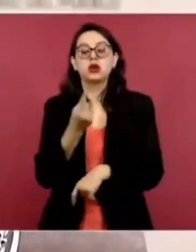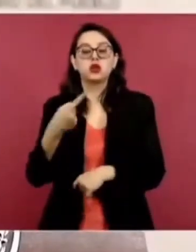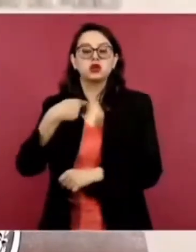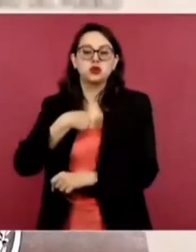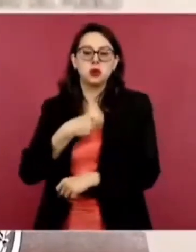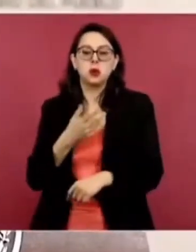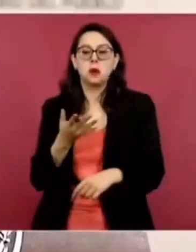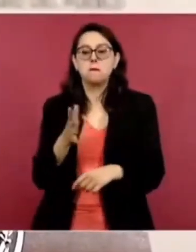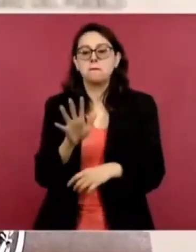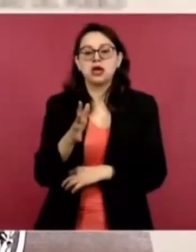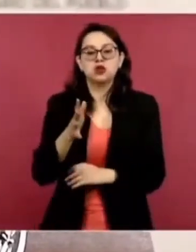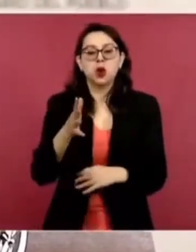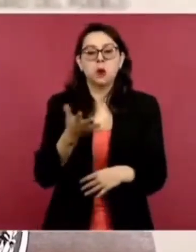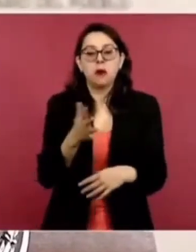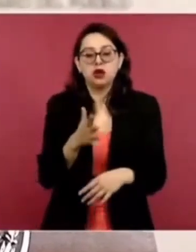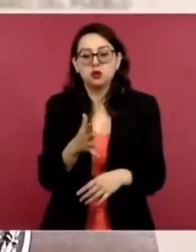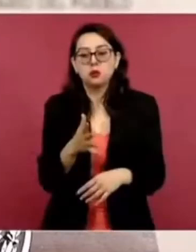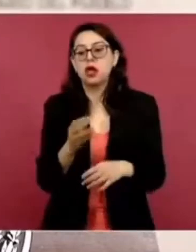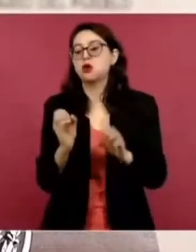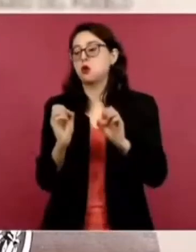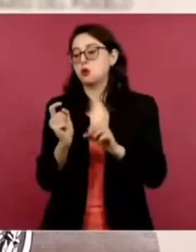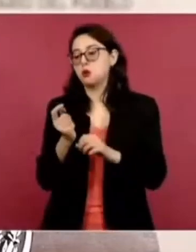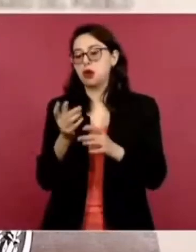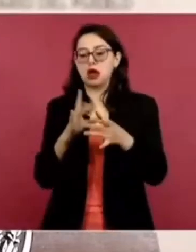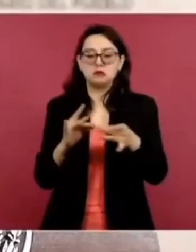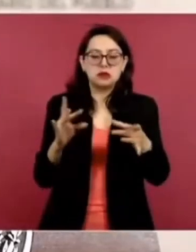no se entiende.